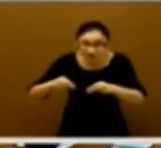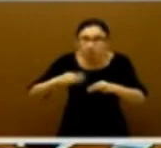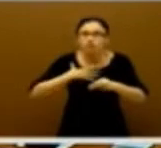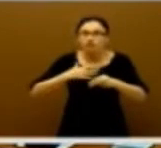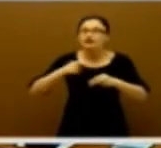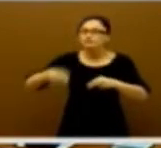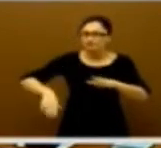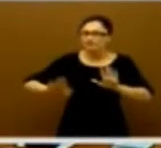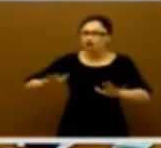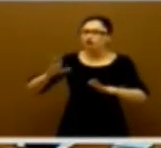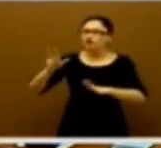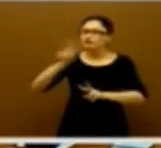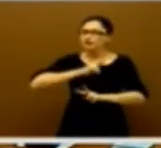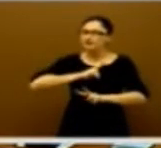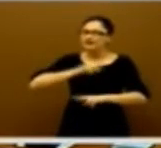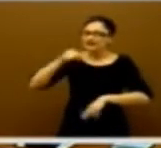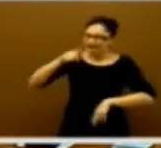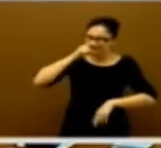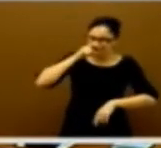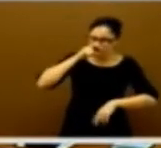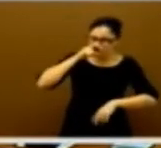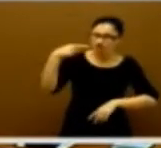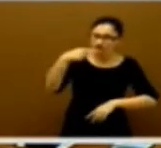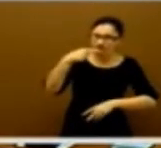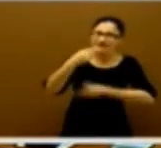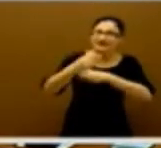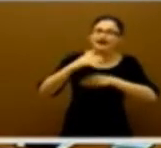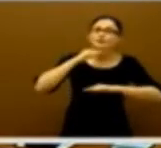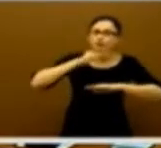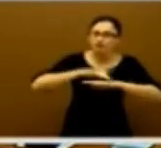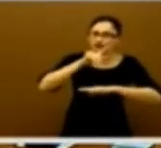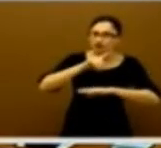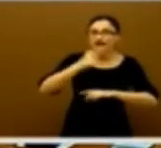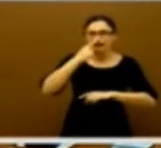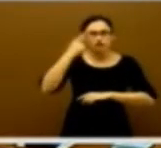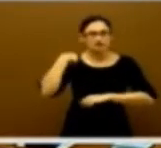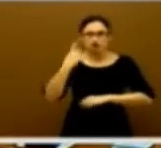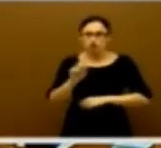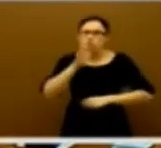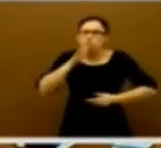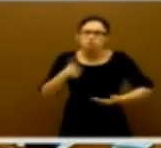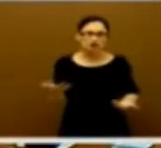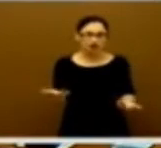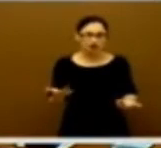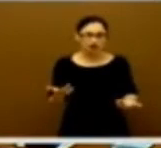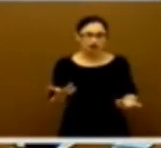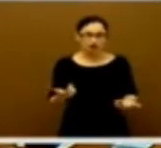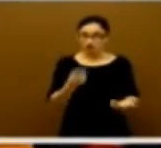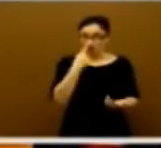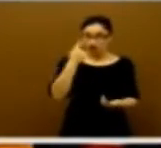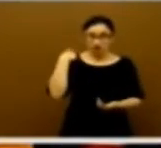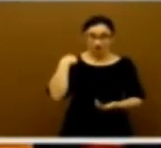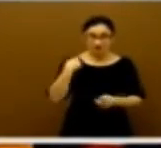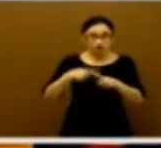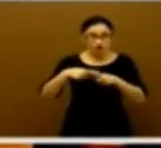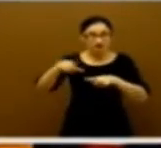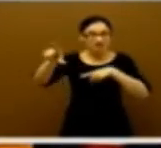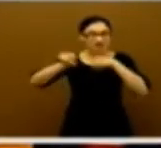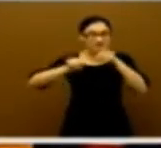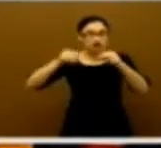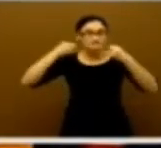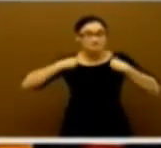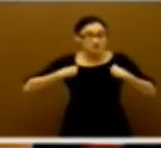capaces de hacerlo y el año pasado no? ¿No se podía haber hecho el año pasado o haber tomado las mismas decisiones que entonces se tomaron? ¿O es que